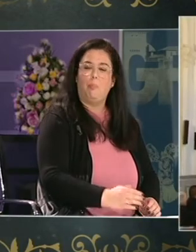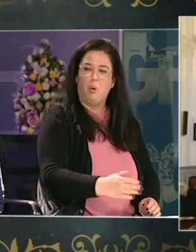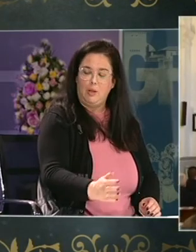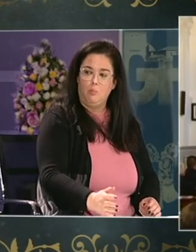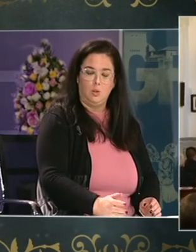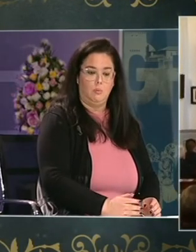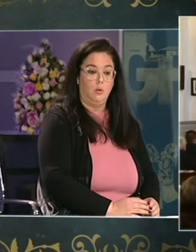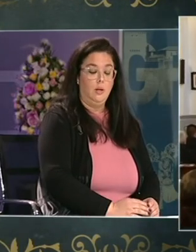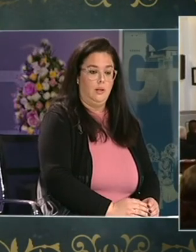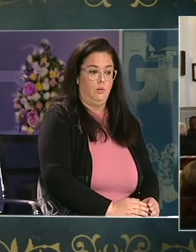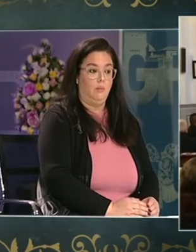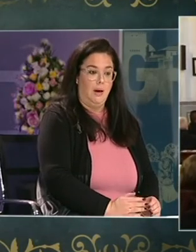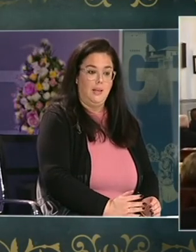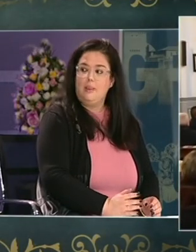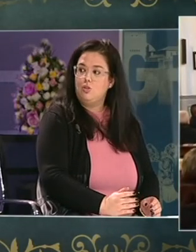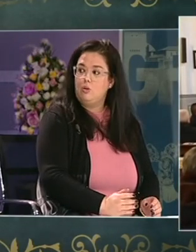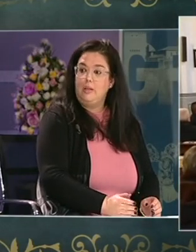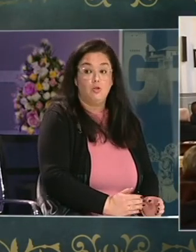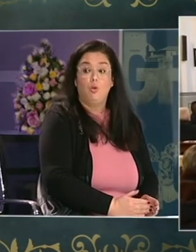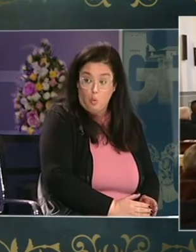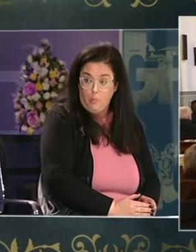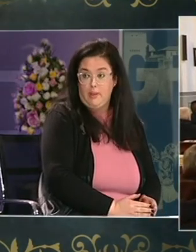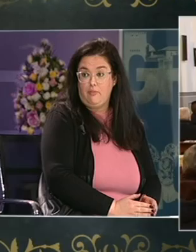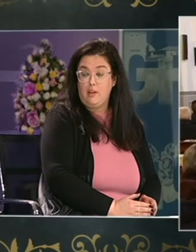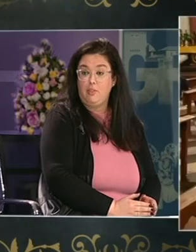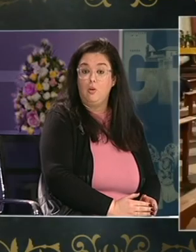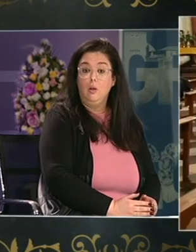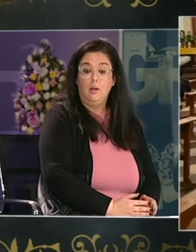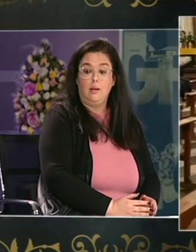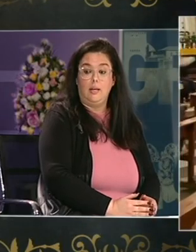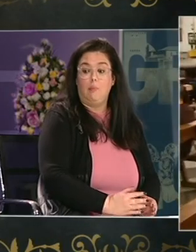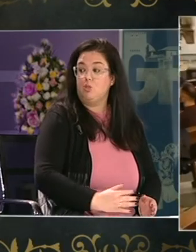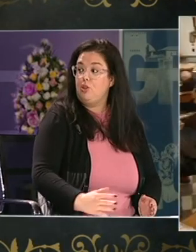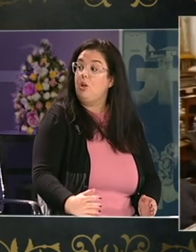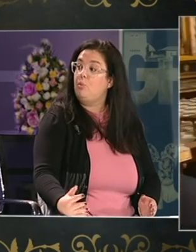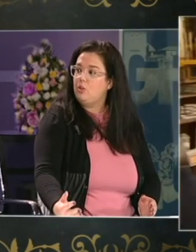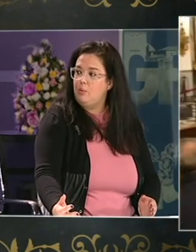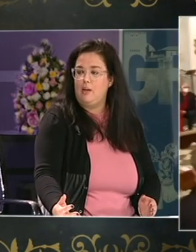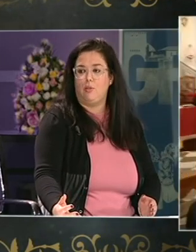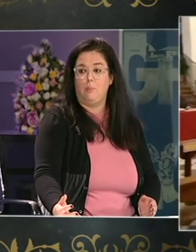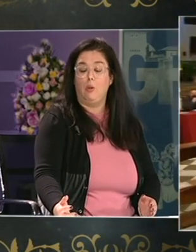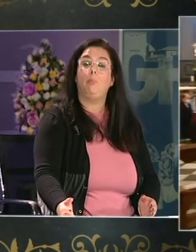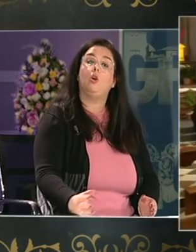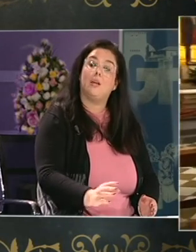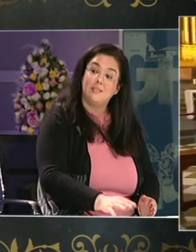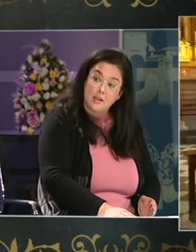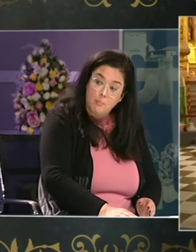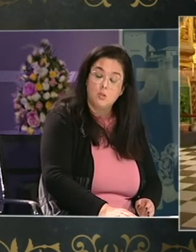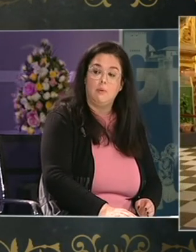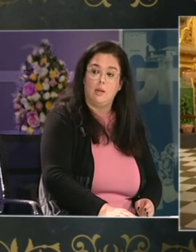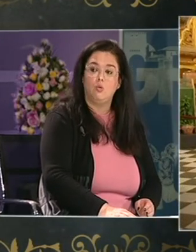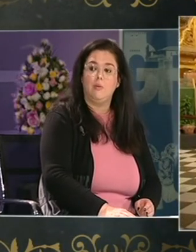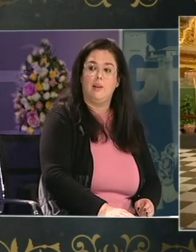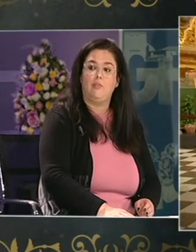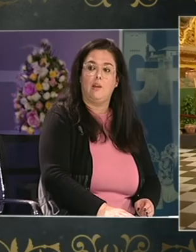por varios motivos entonces más allá de eso eso no es culpa de la federación la posición que pueda tomar el arzobispado pero lo que sí es